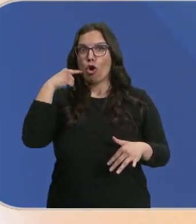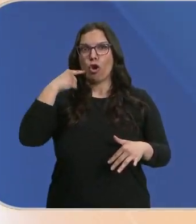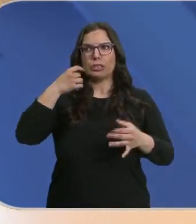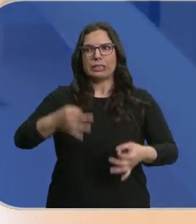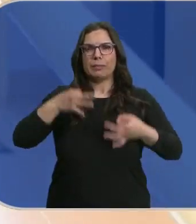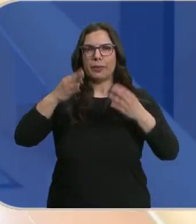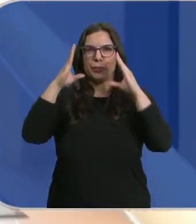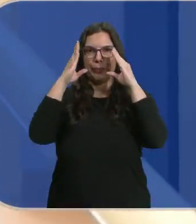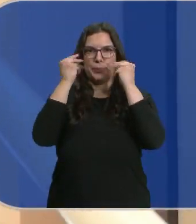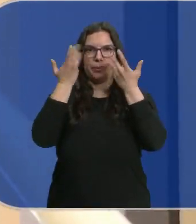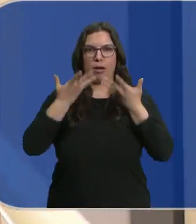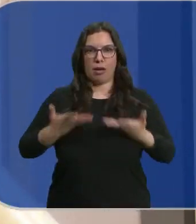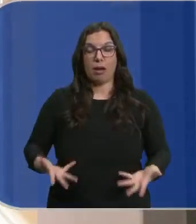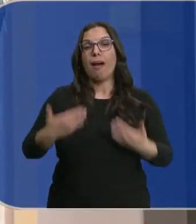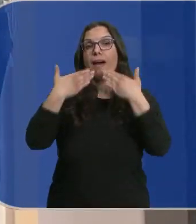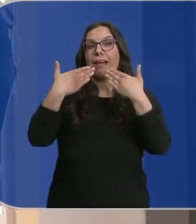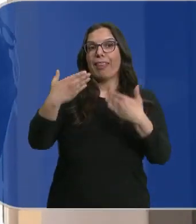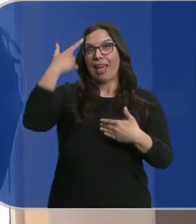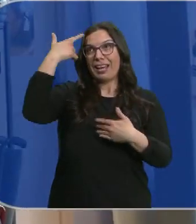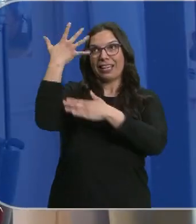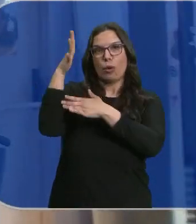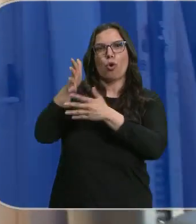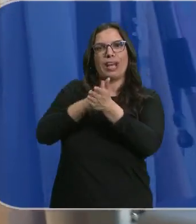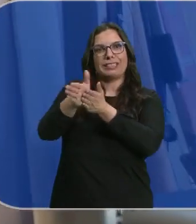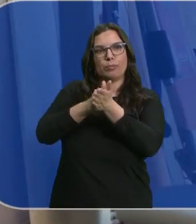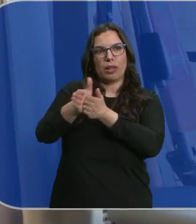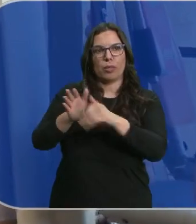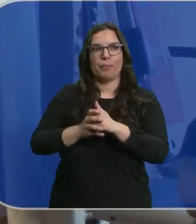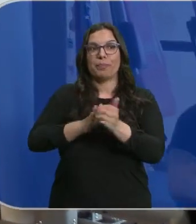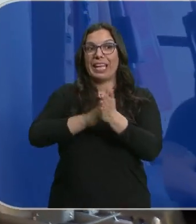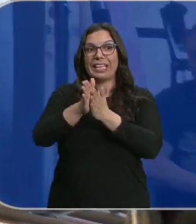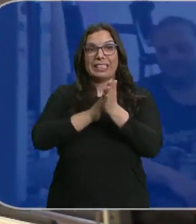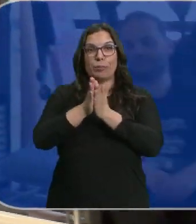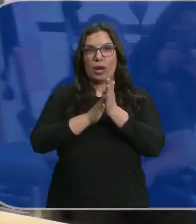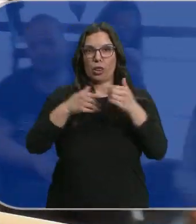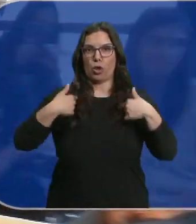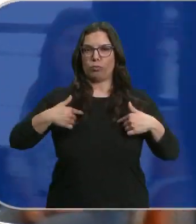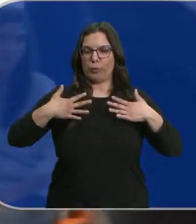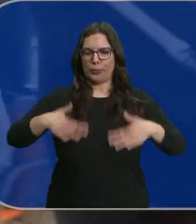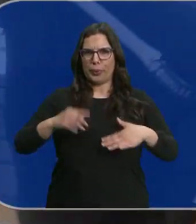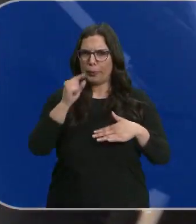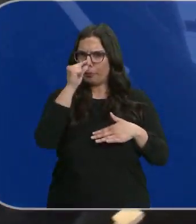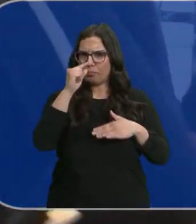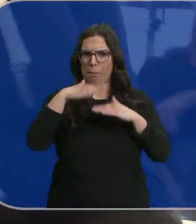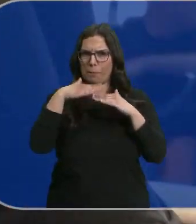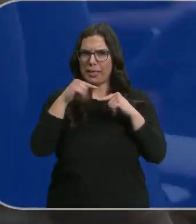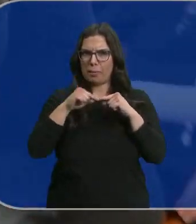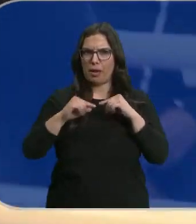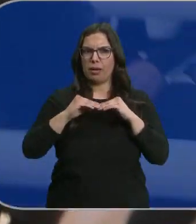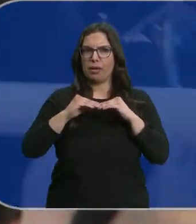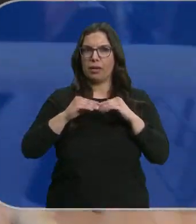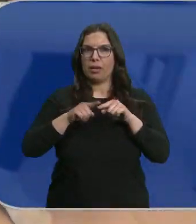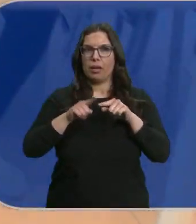¿Cómo se consigue? Gracias a la neuroestimulación. Con una estimulación muy, muy, muy bajita, hace que la